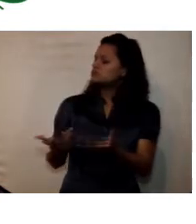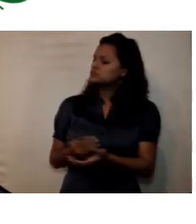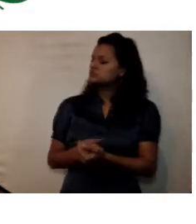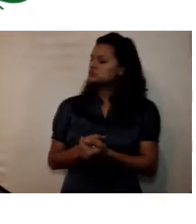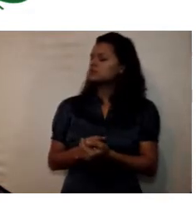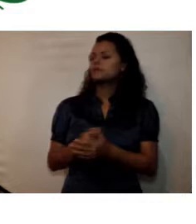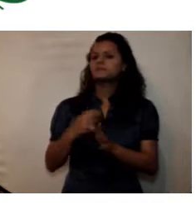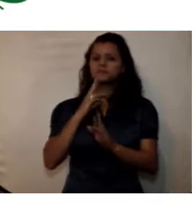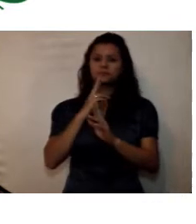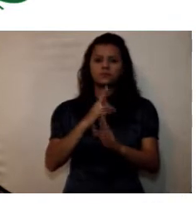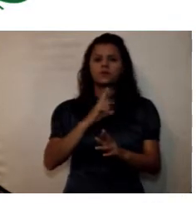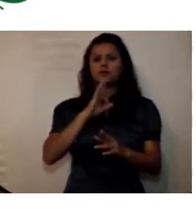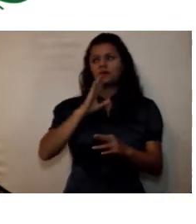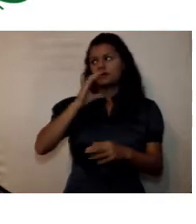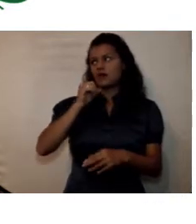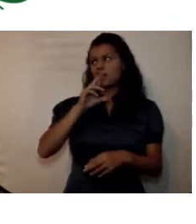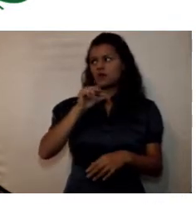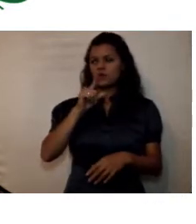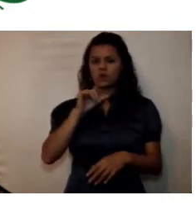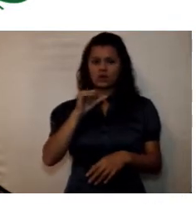la profesora Carolina Ortiz